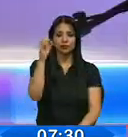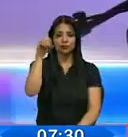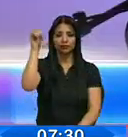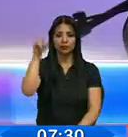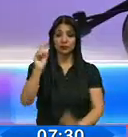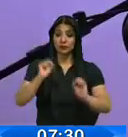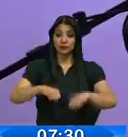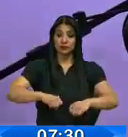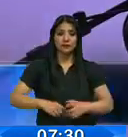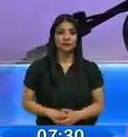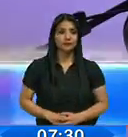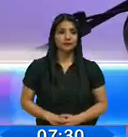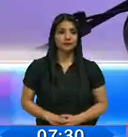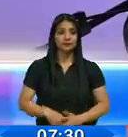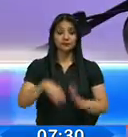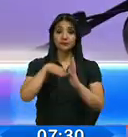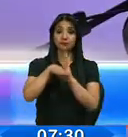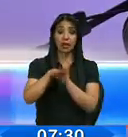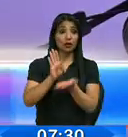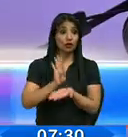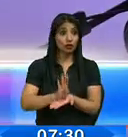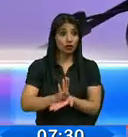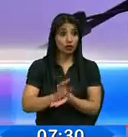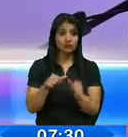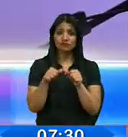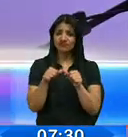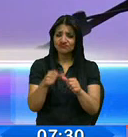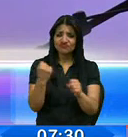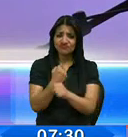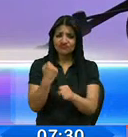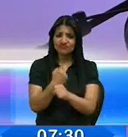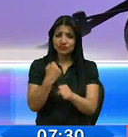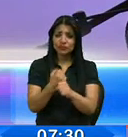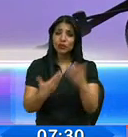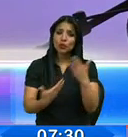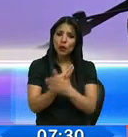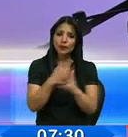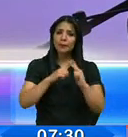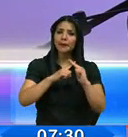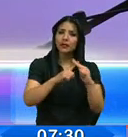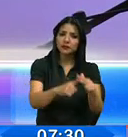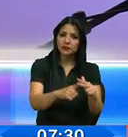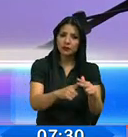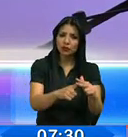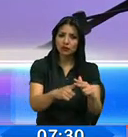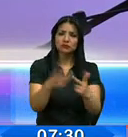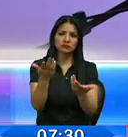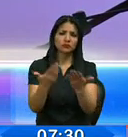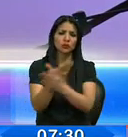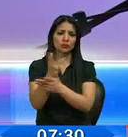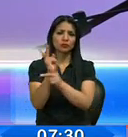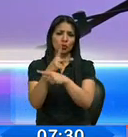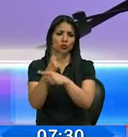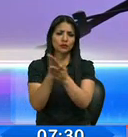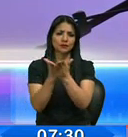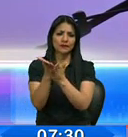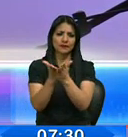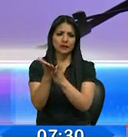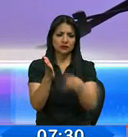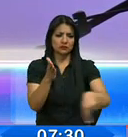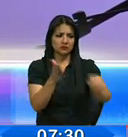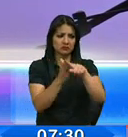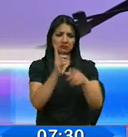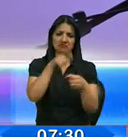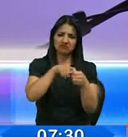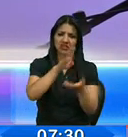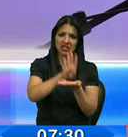precisamente el VIES se encuentra permanentemente trabajando en que estos nuevos productos y servicios que se acoplen a los requerimientos de los asegurados,